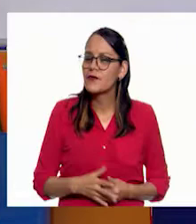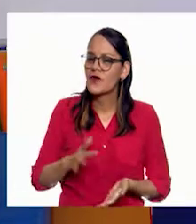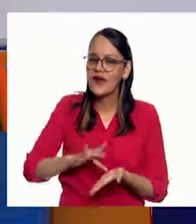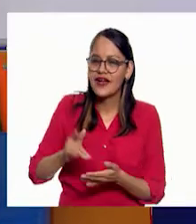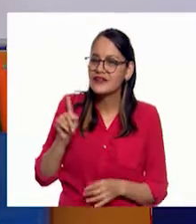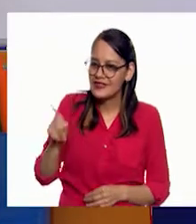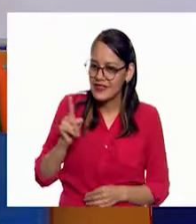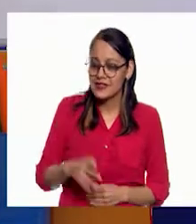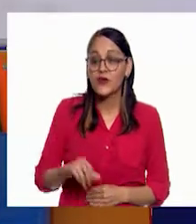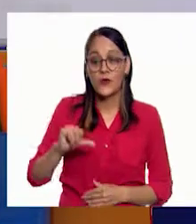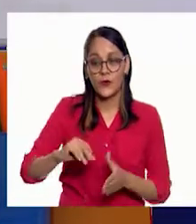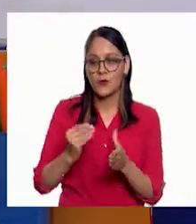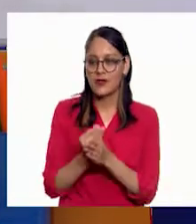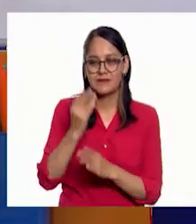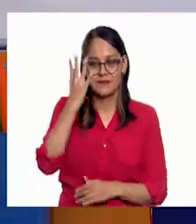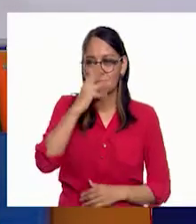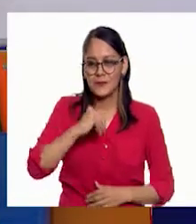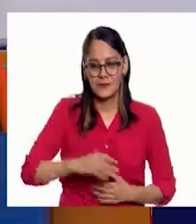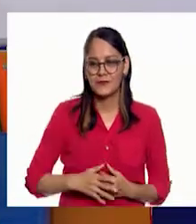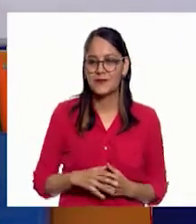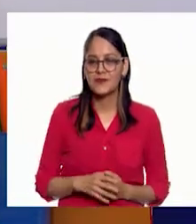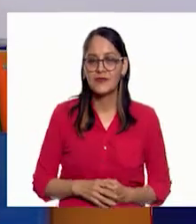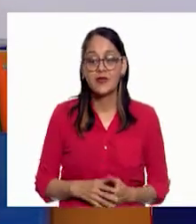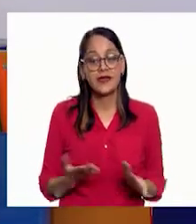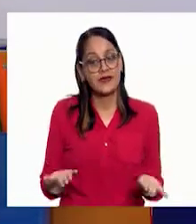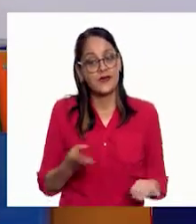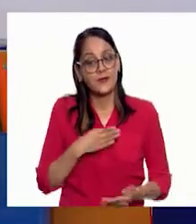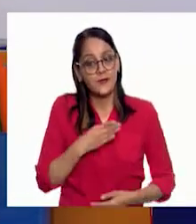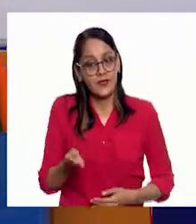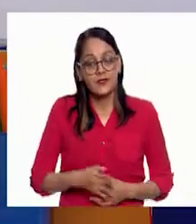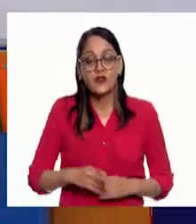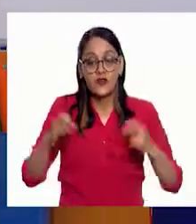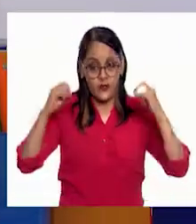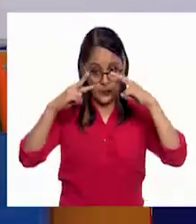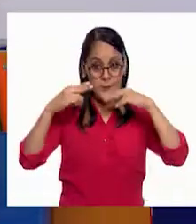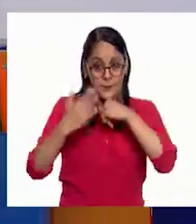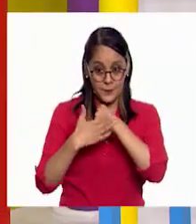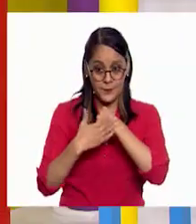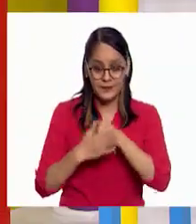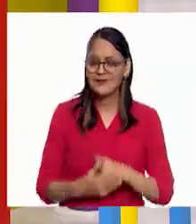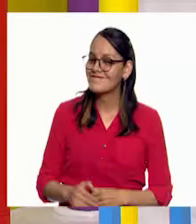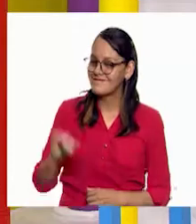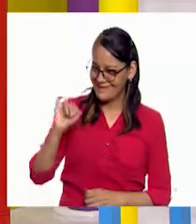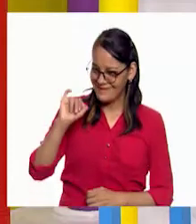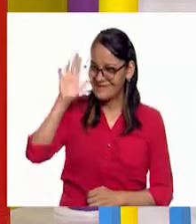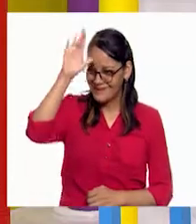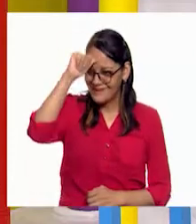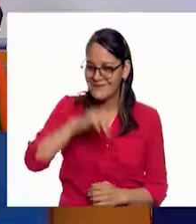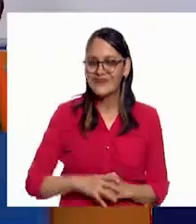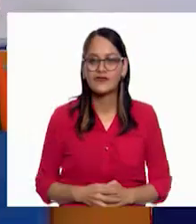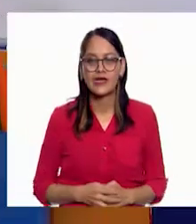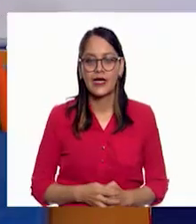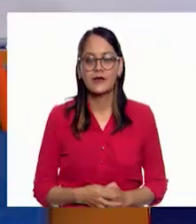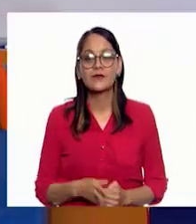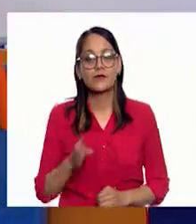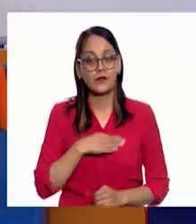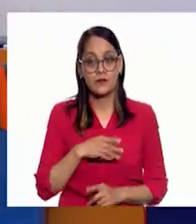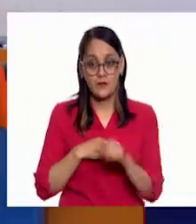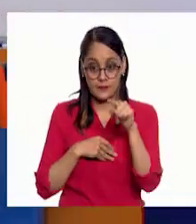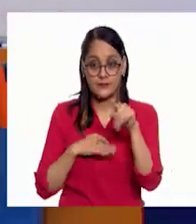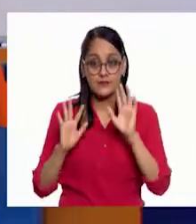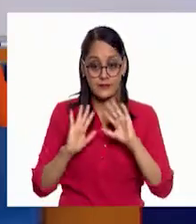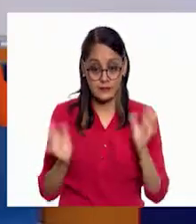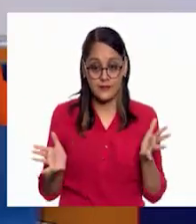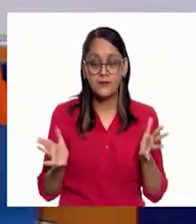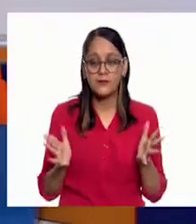Ezequiel, por esta clase tan bonita. Y pues bueno, nos vemos en una próxima. Claro que sí. Claro que sí. Y para ti, que ahora